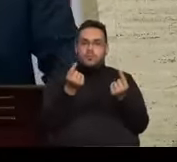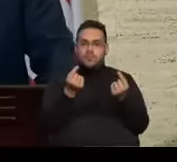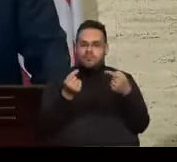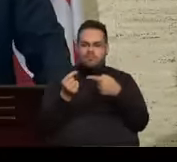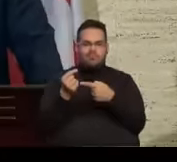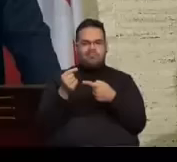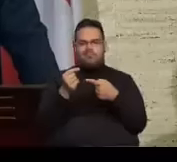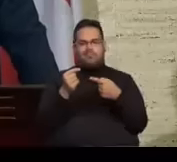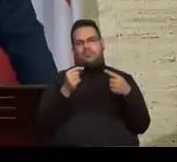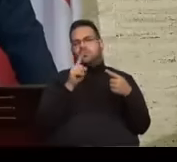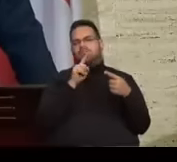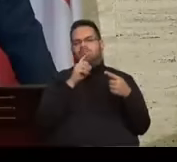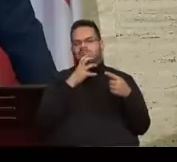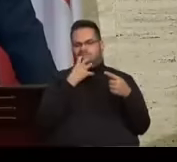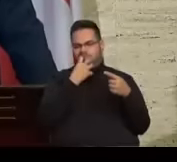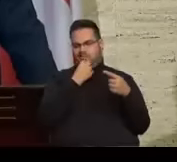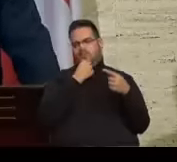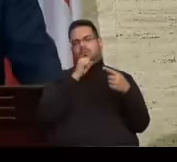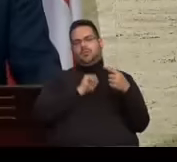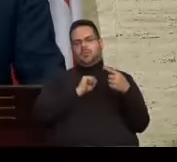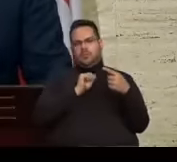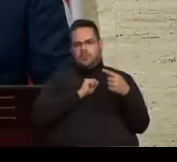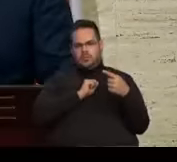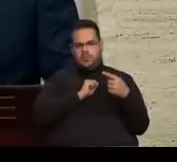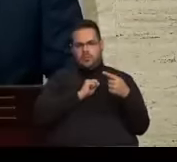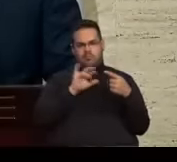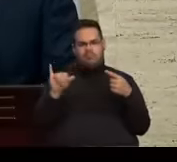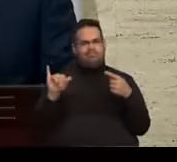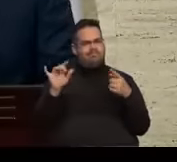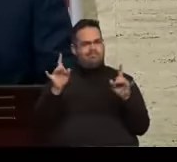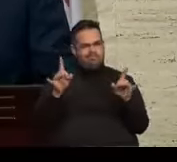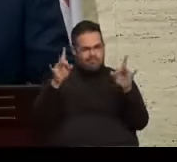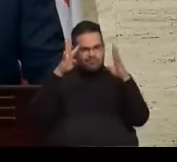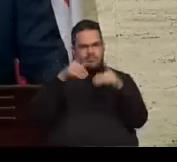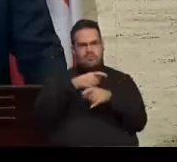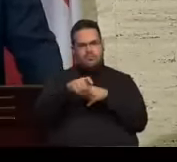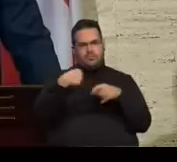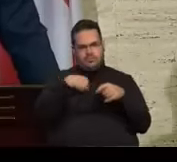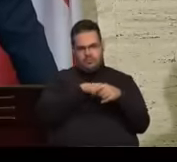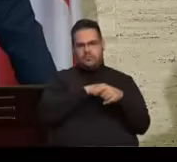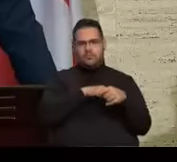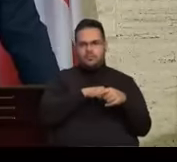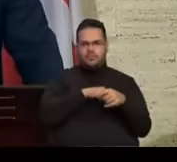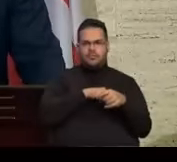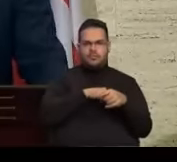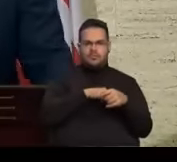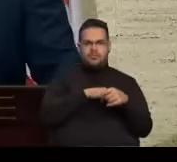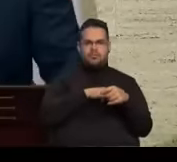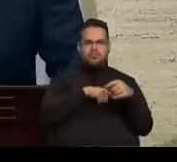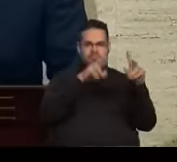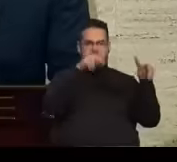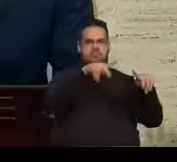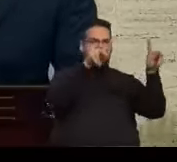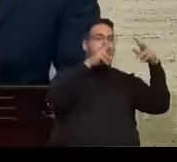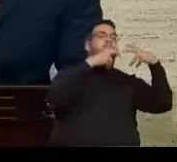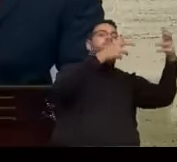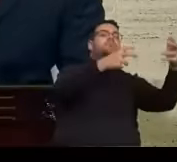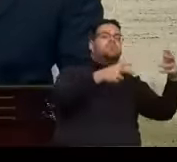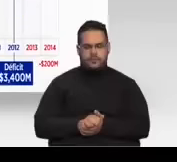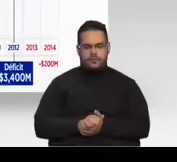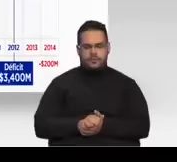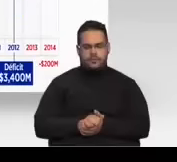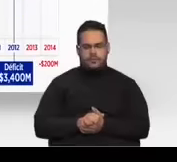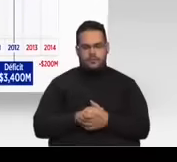y deslealtad es un episodio triste en la historia de nuestro país. Según el primer mandatario, su gobierno heredó un